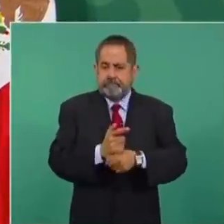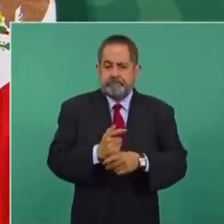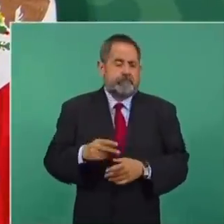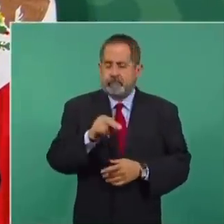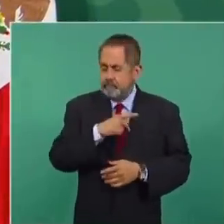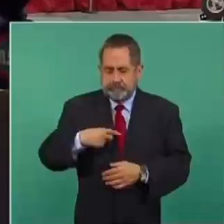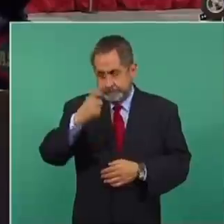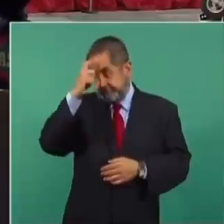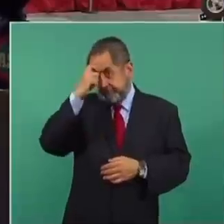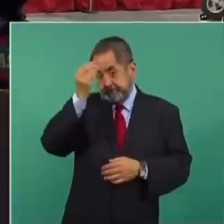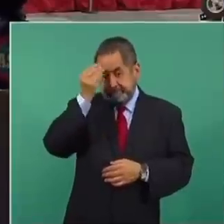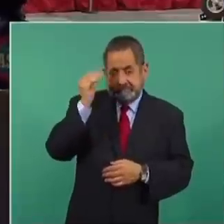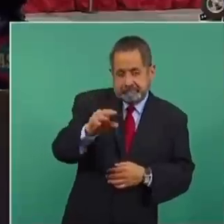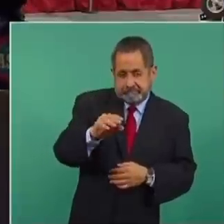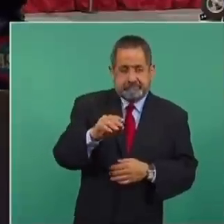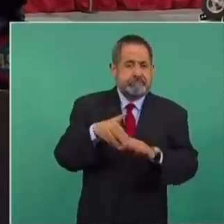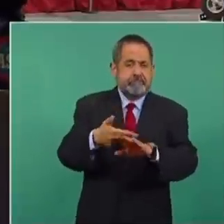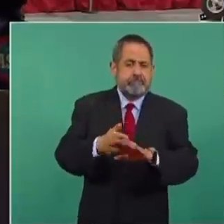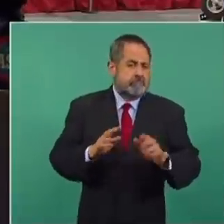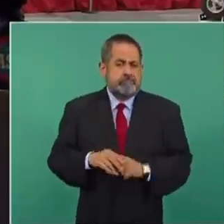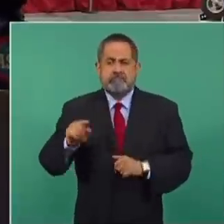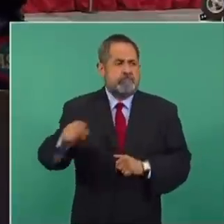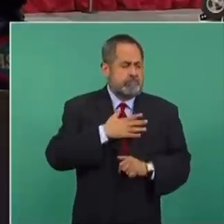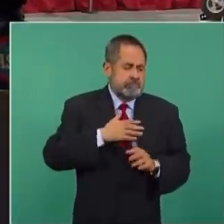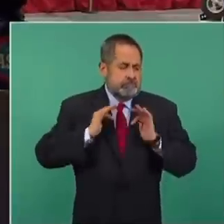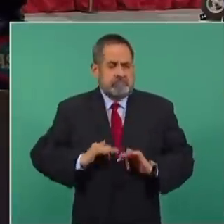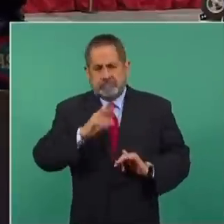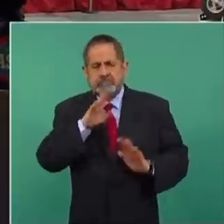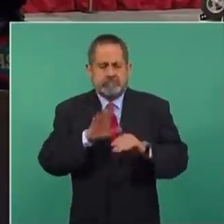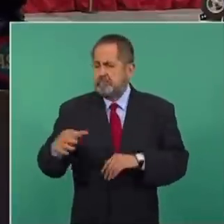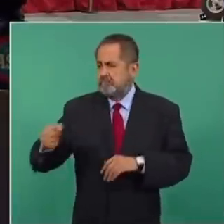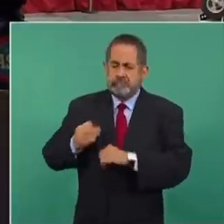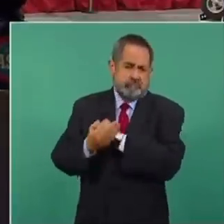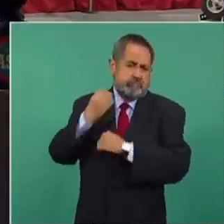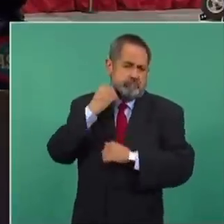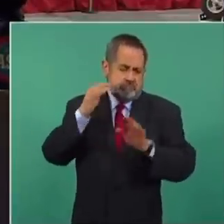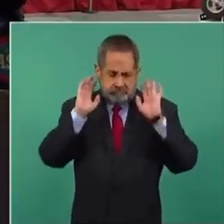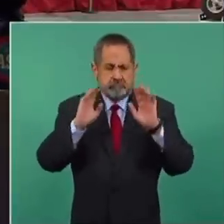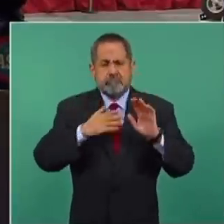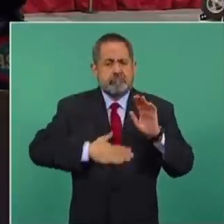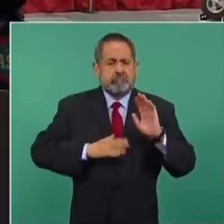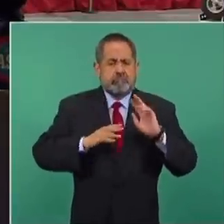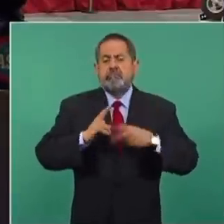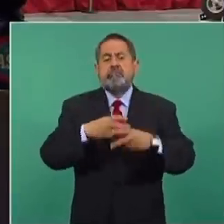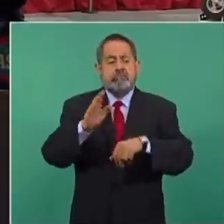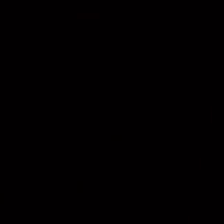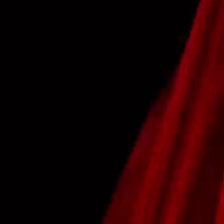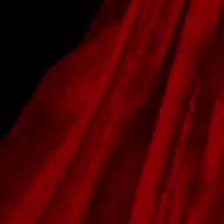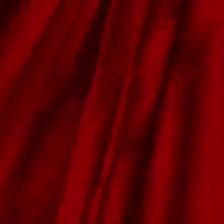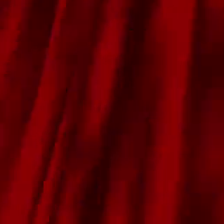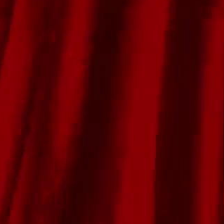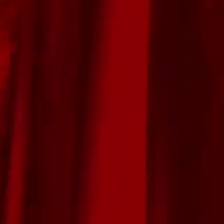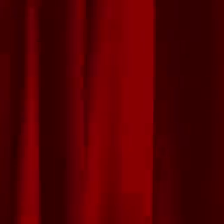que preocuparse, se tiene que defender, y al final se tiene que saber la verdad.